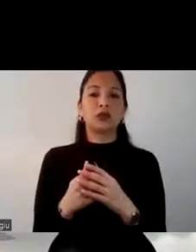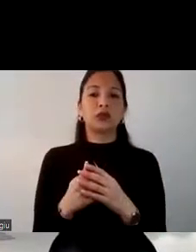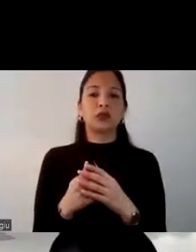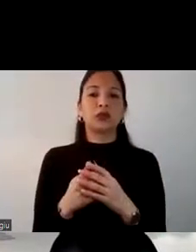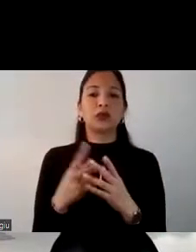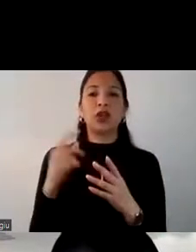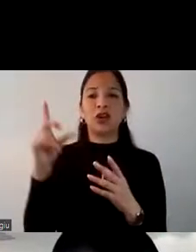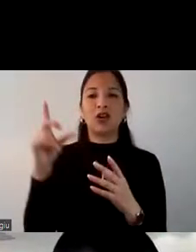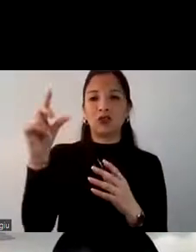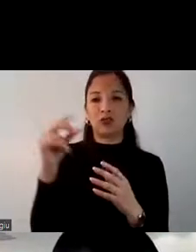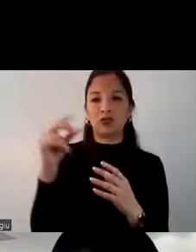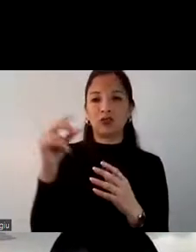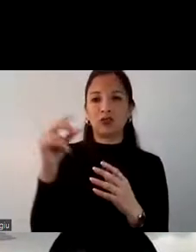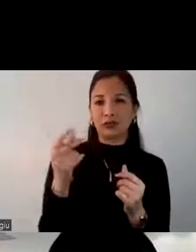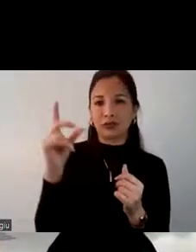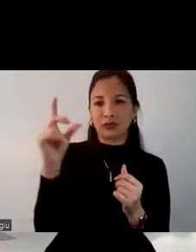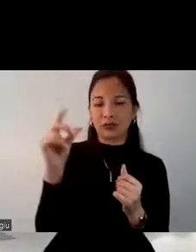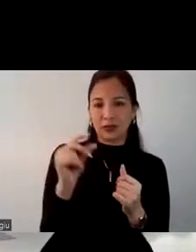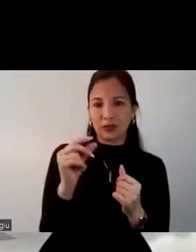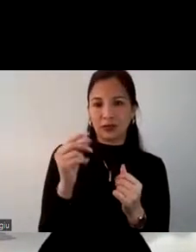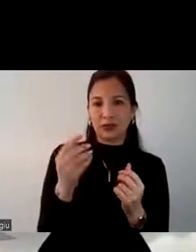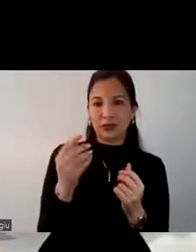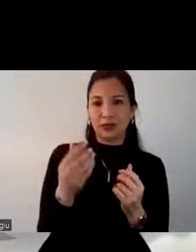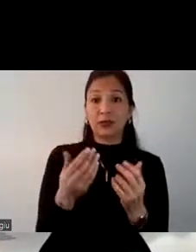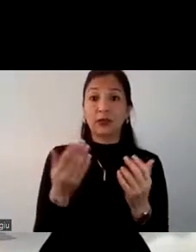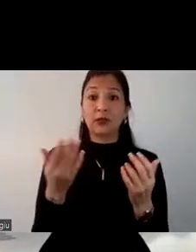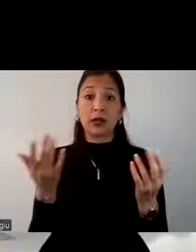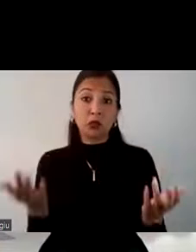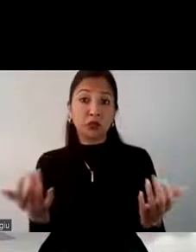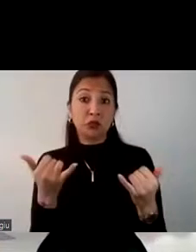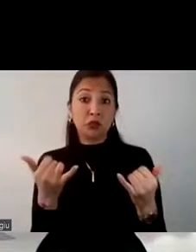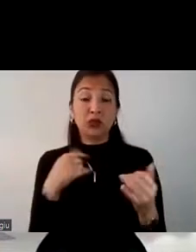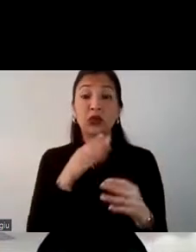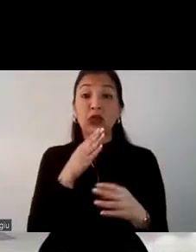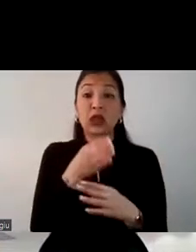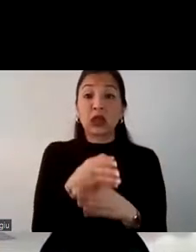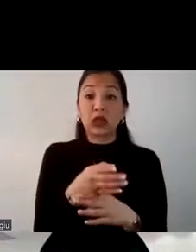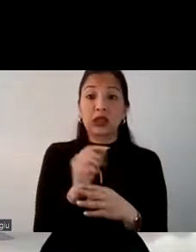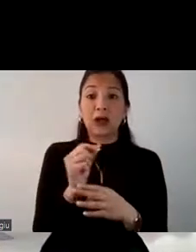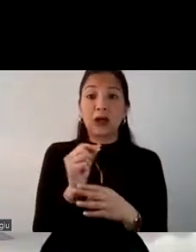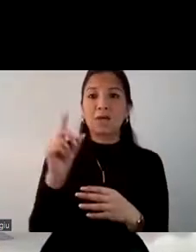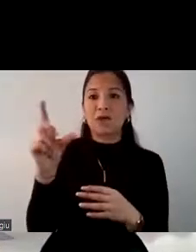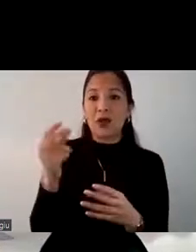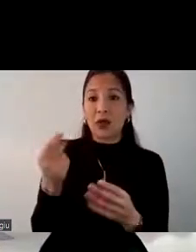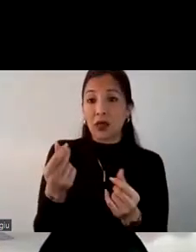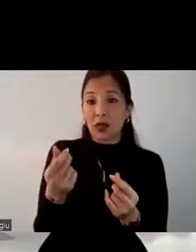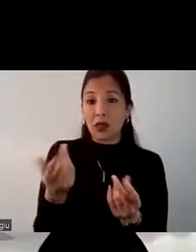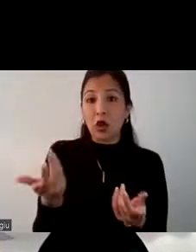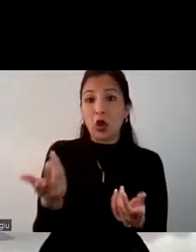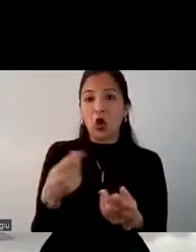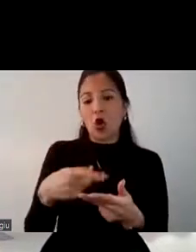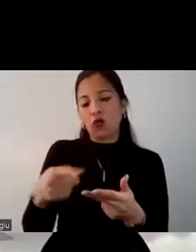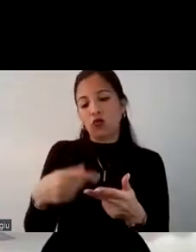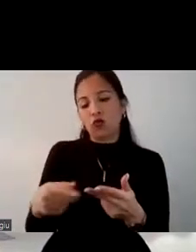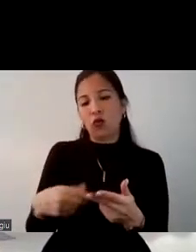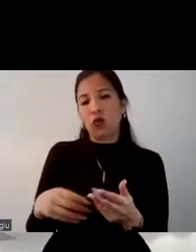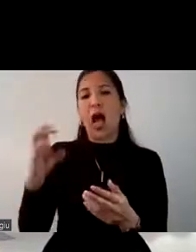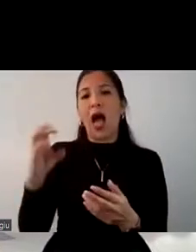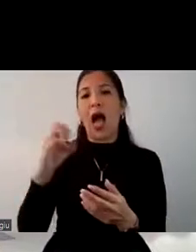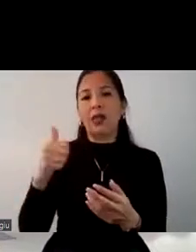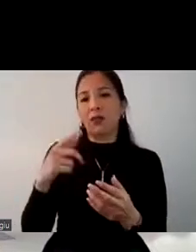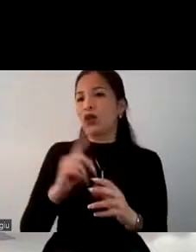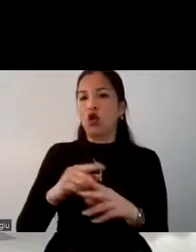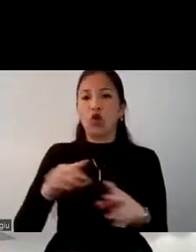nivel socioeconómico más bajo. Esto quizás puede darnos un indicio de que están priorizando ese dinero para otras actividades que no sean